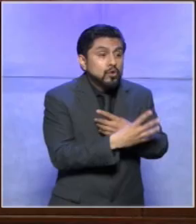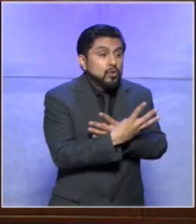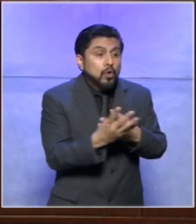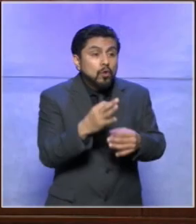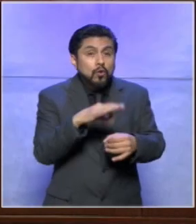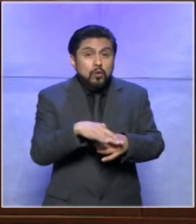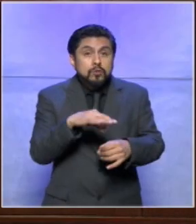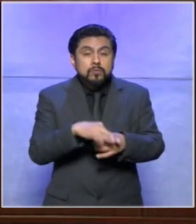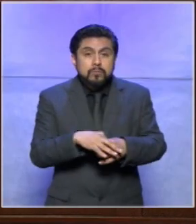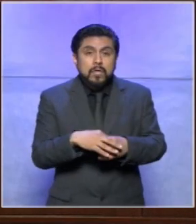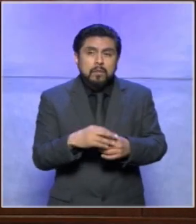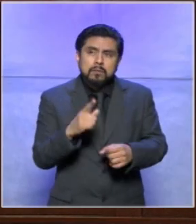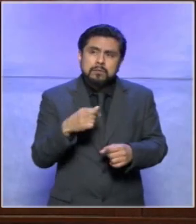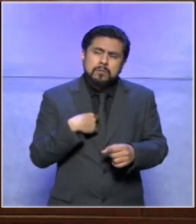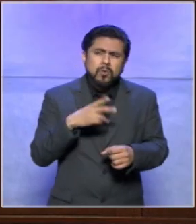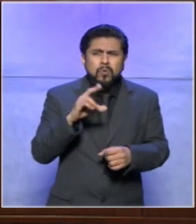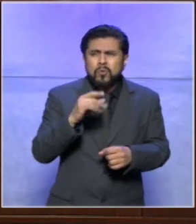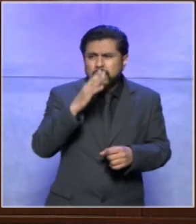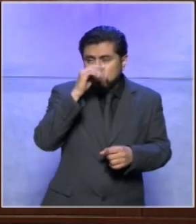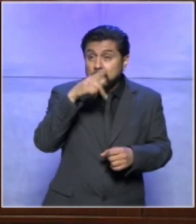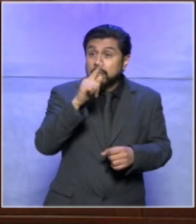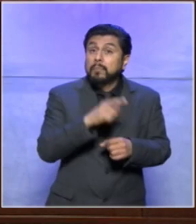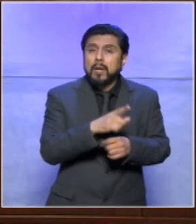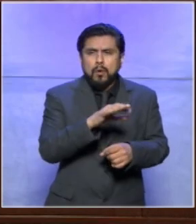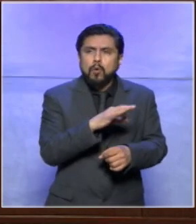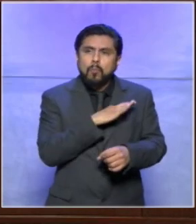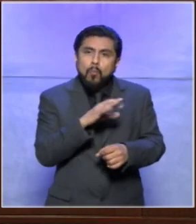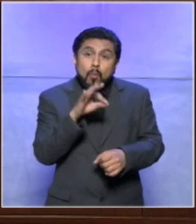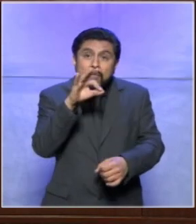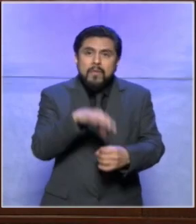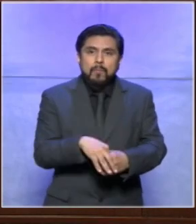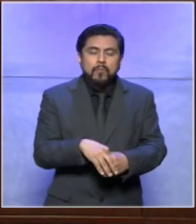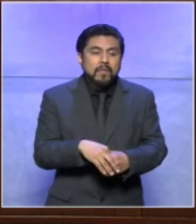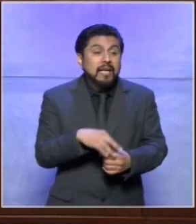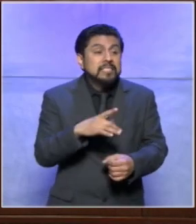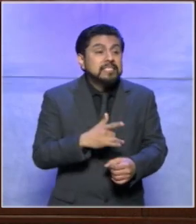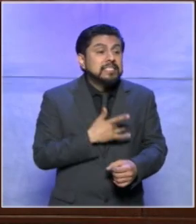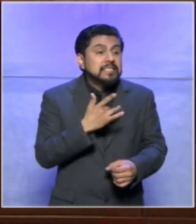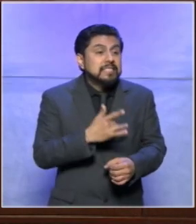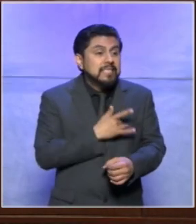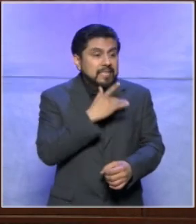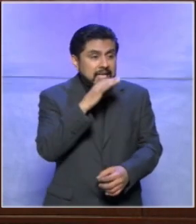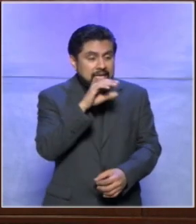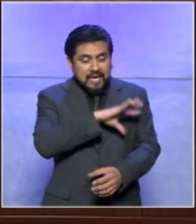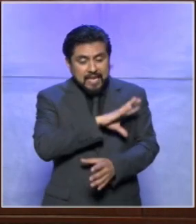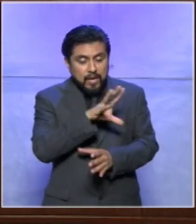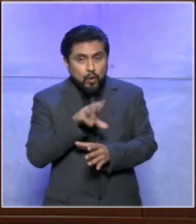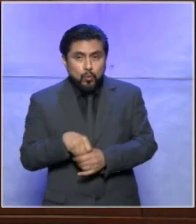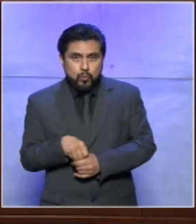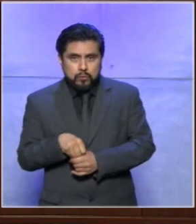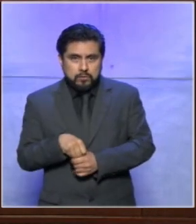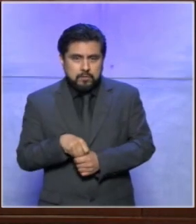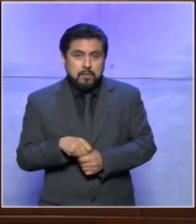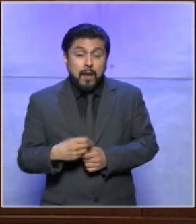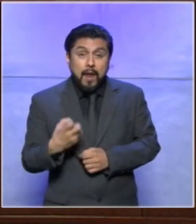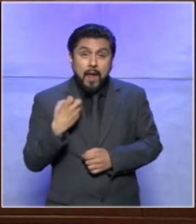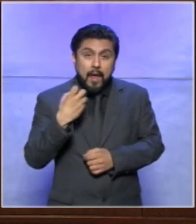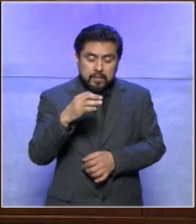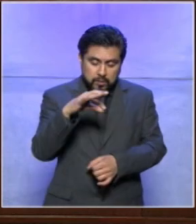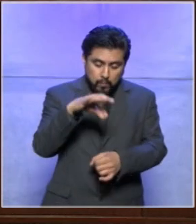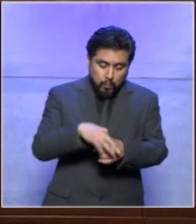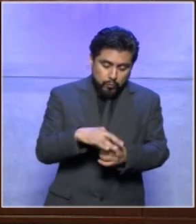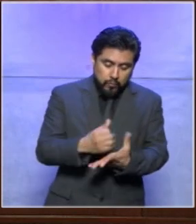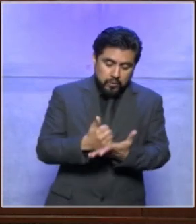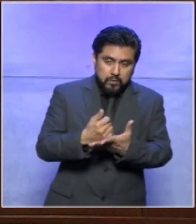fíjate qué importante lo que estás diciendo se sienten incluidos la inclusión verdad el voto es